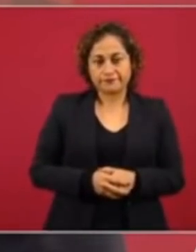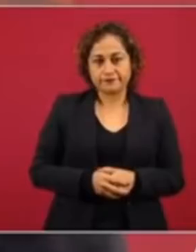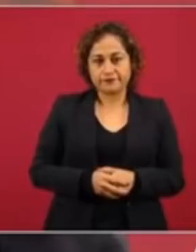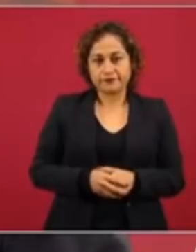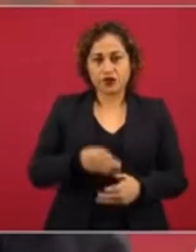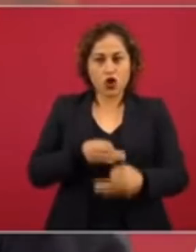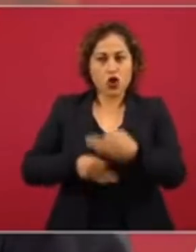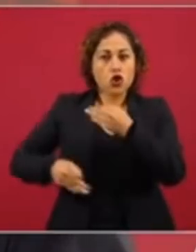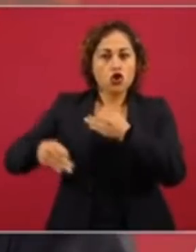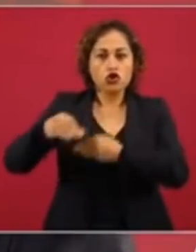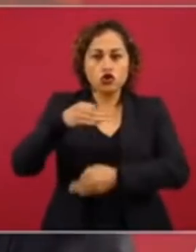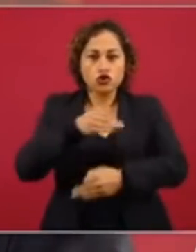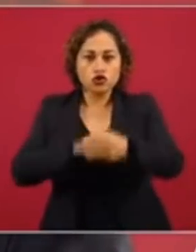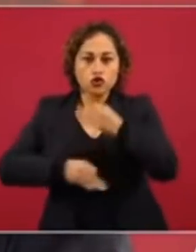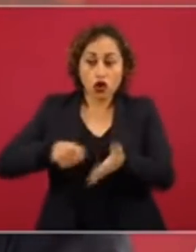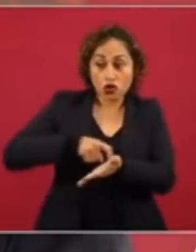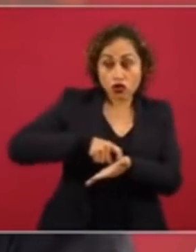Se compra con el dinero.